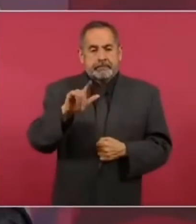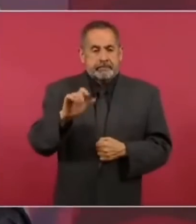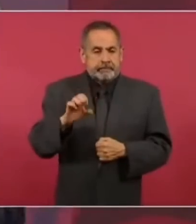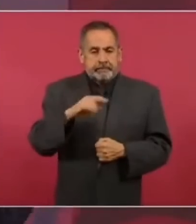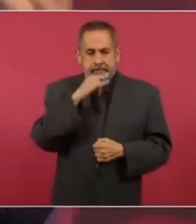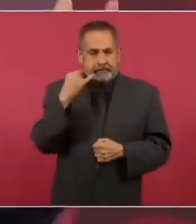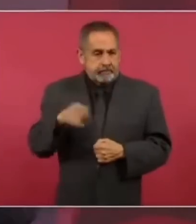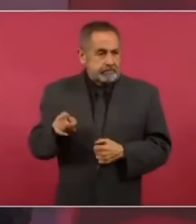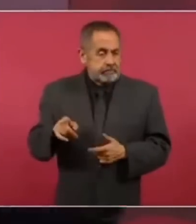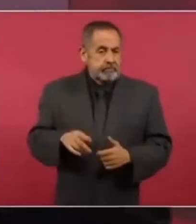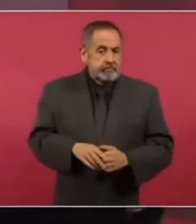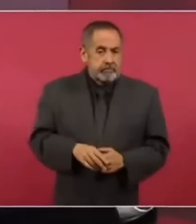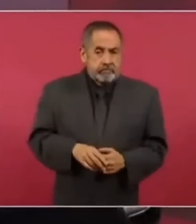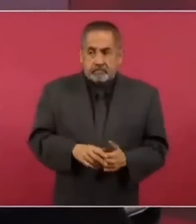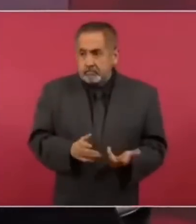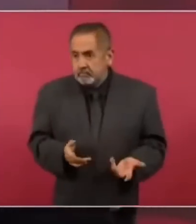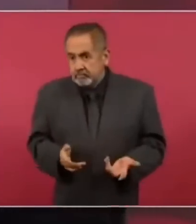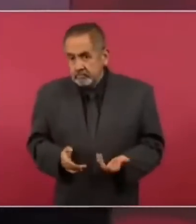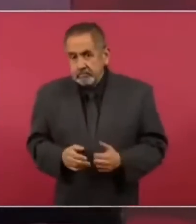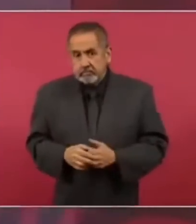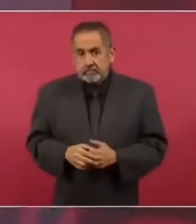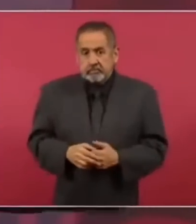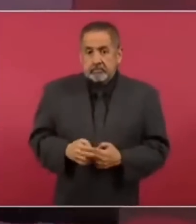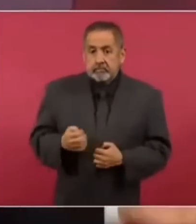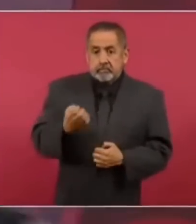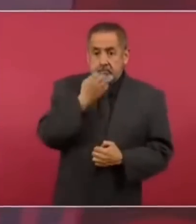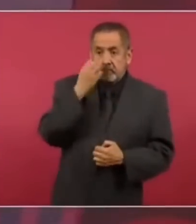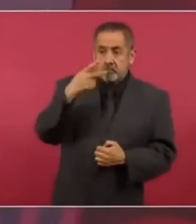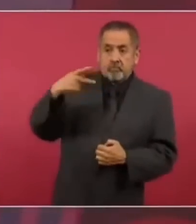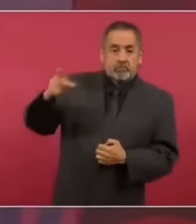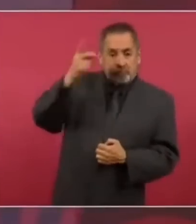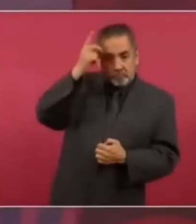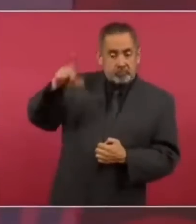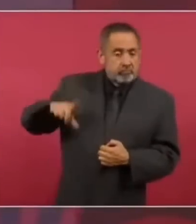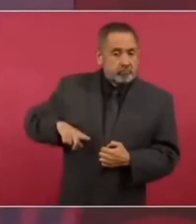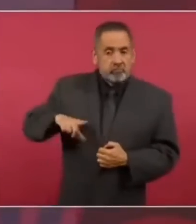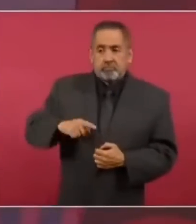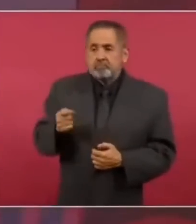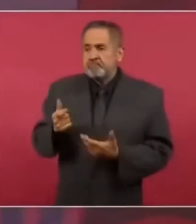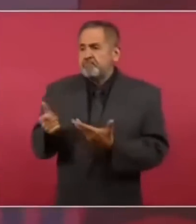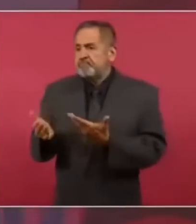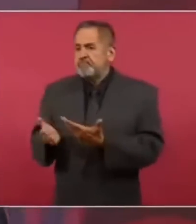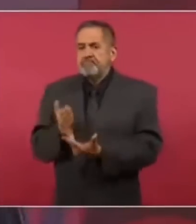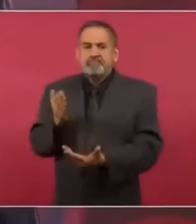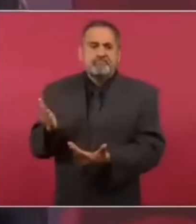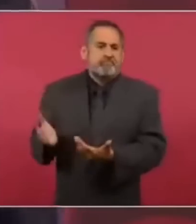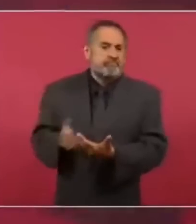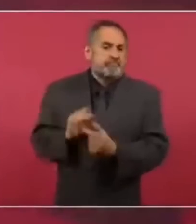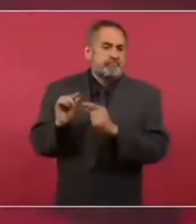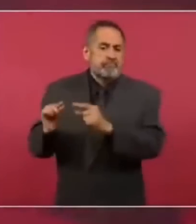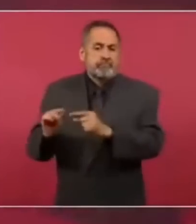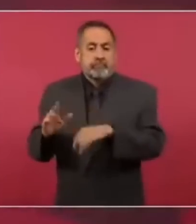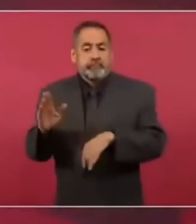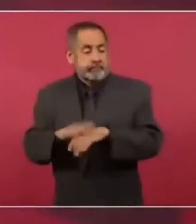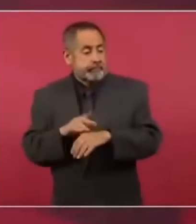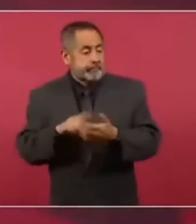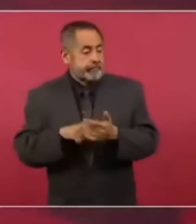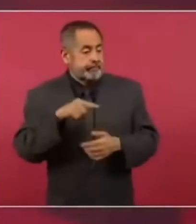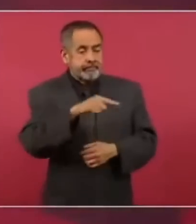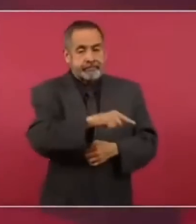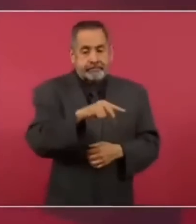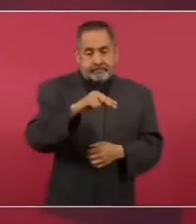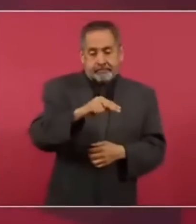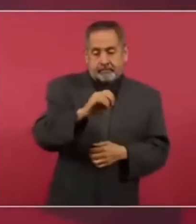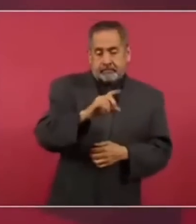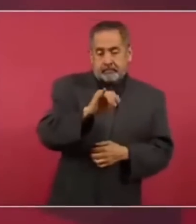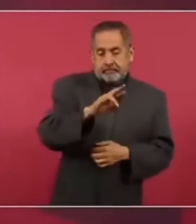ya sí no hay educación pública, porque los neoliberales utilizaron